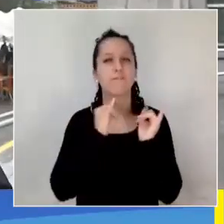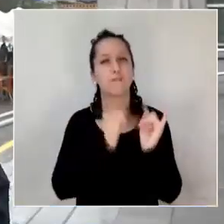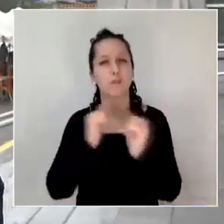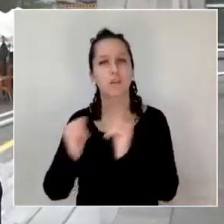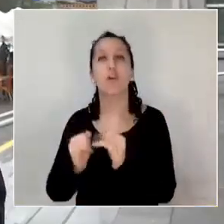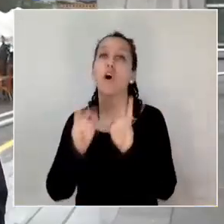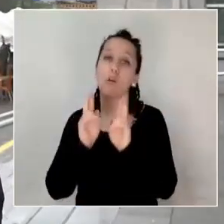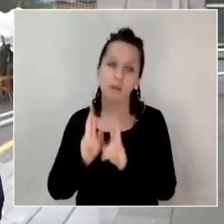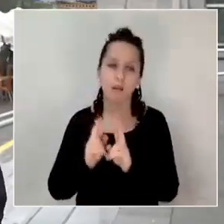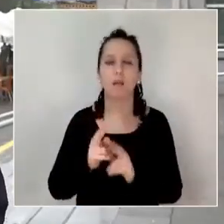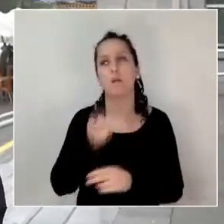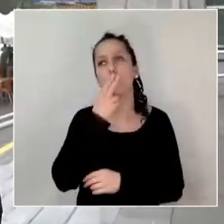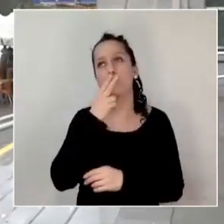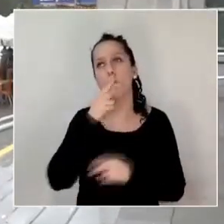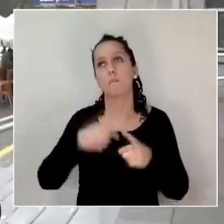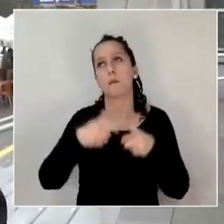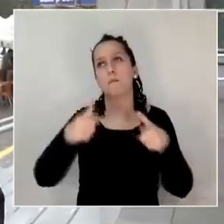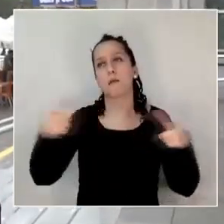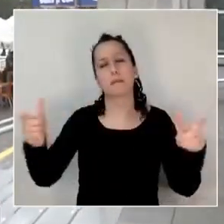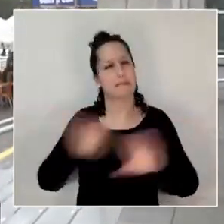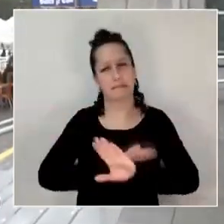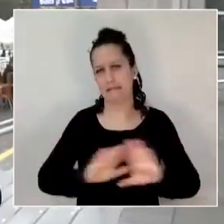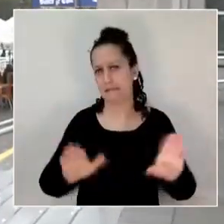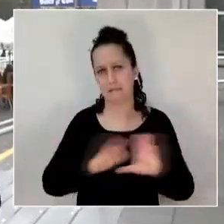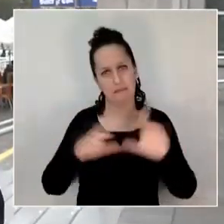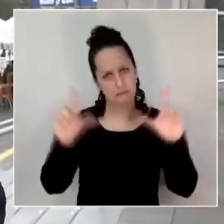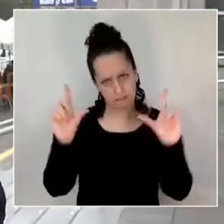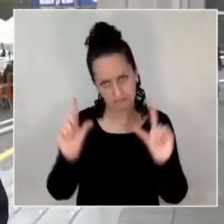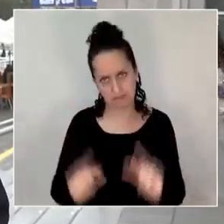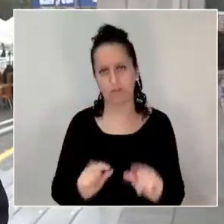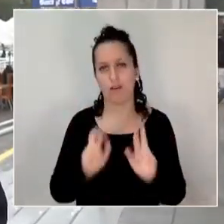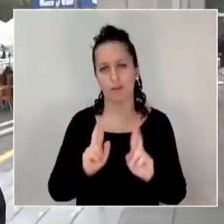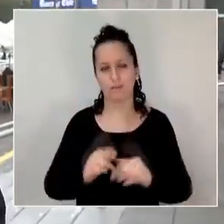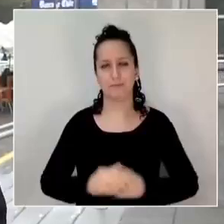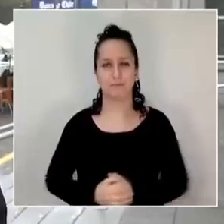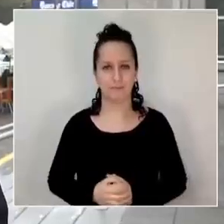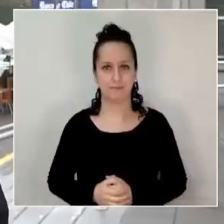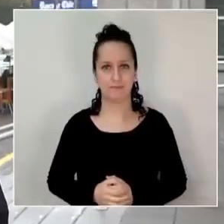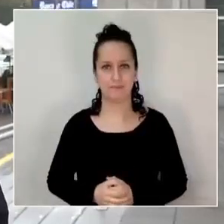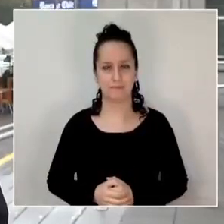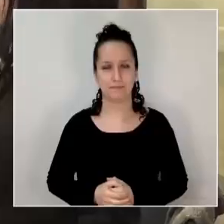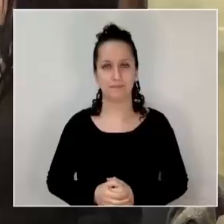que siga aumentando el consumo del tabaco en la comuna penquista.